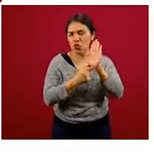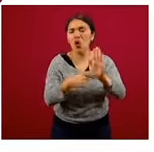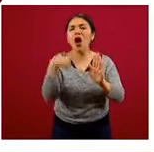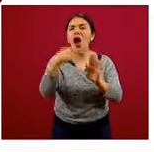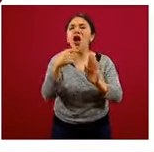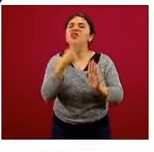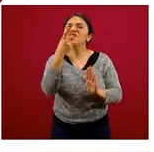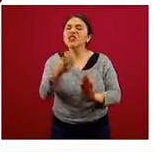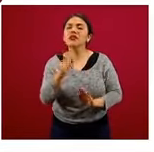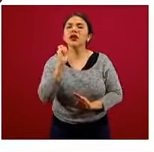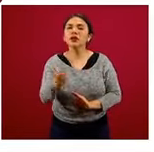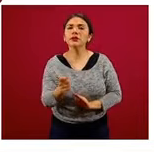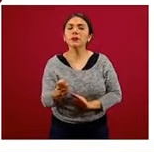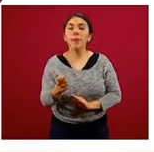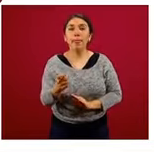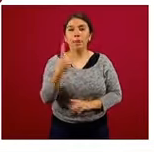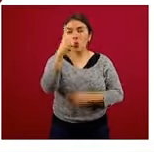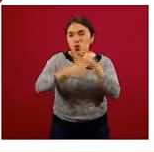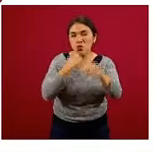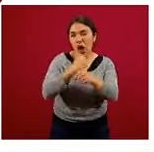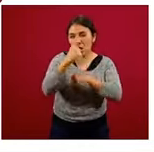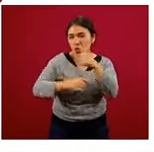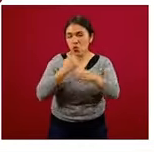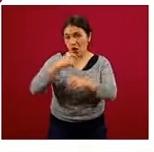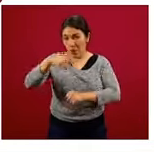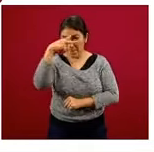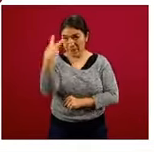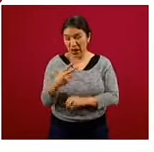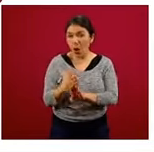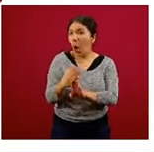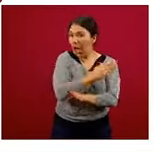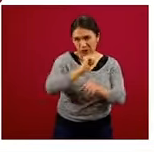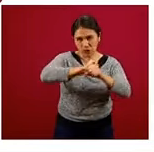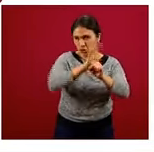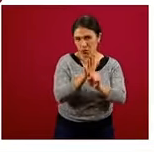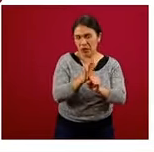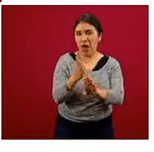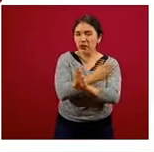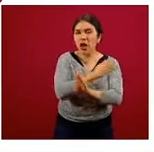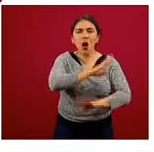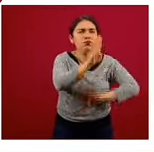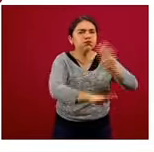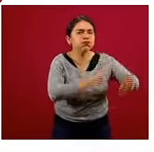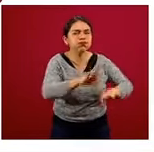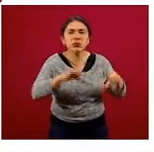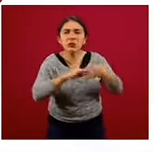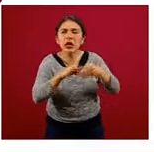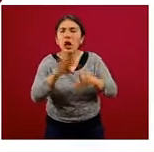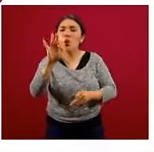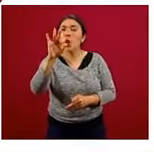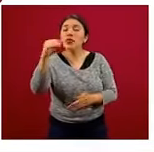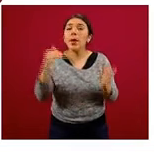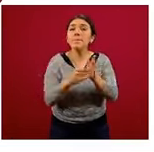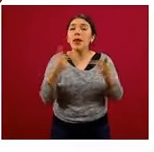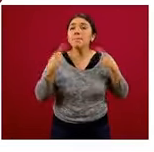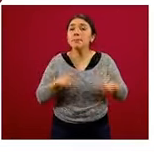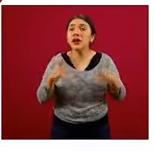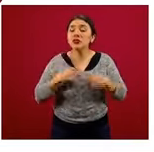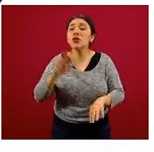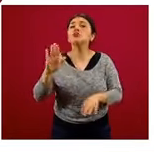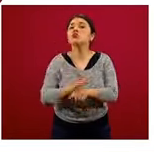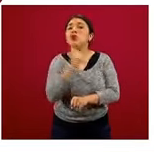en donde se estima que anualmente en México, antes de la pandemia, morían alrededor de 40 mil personas